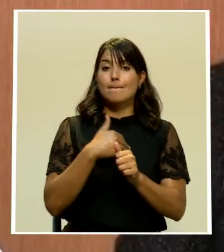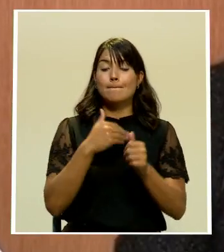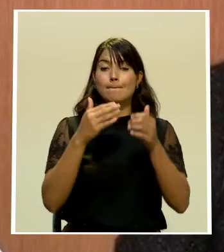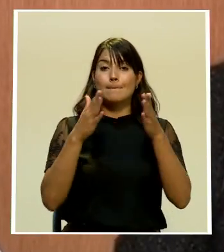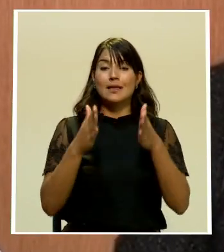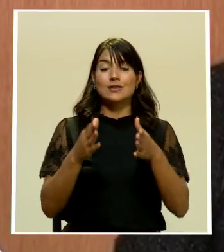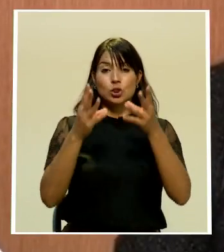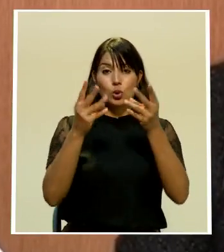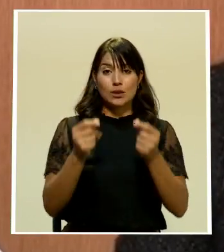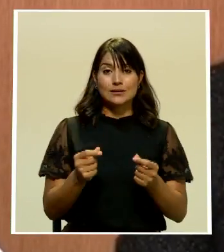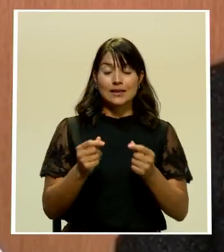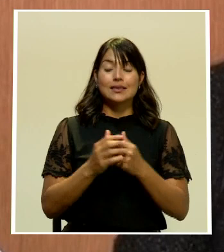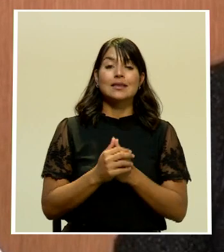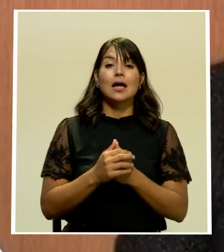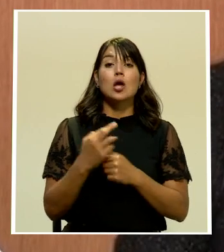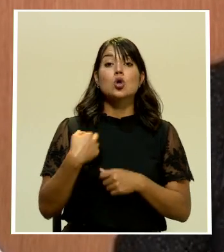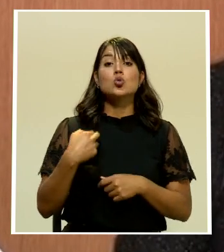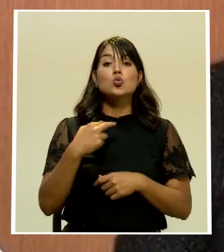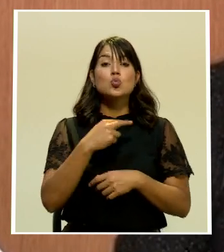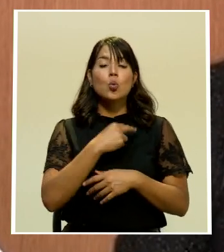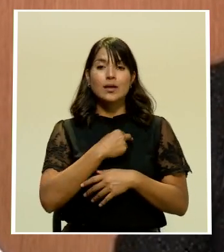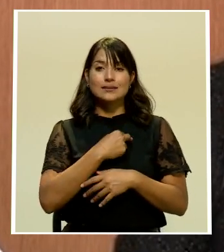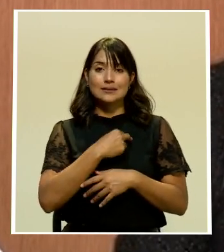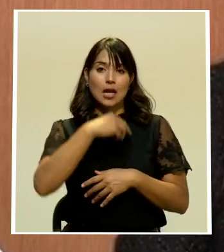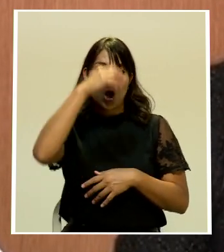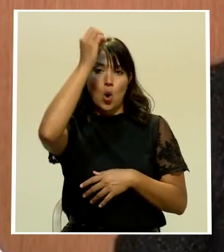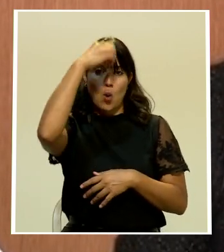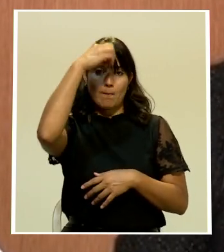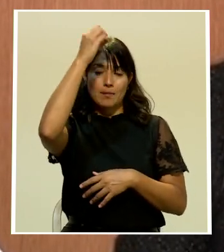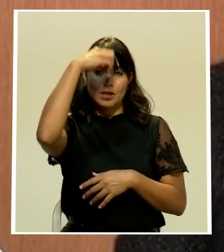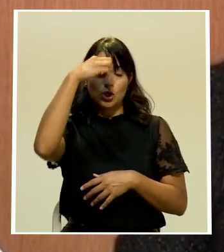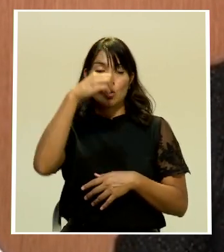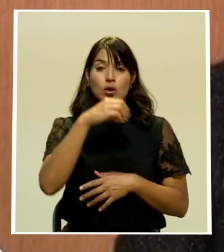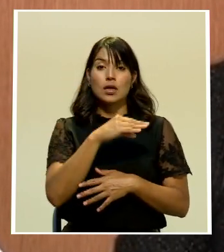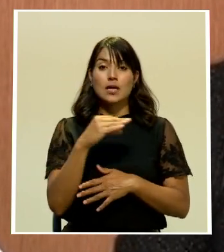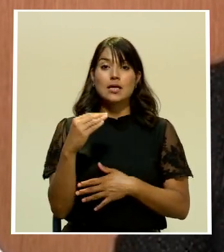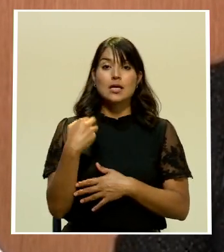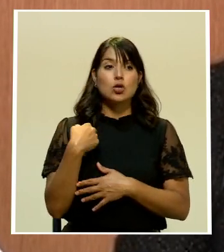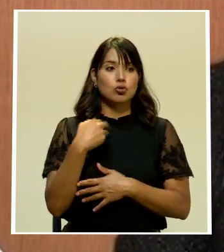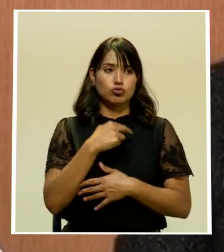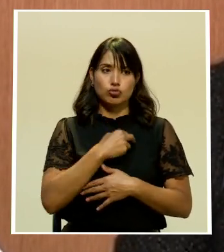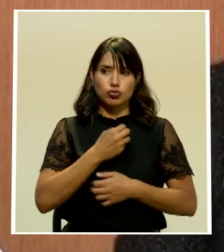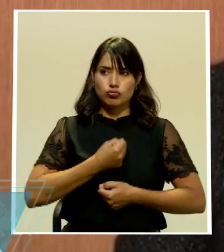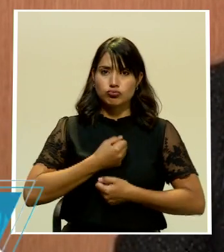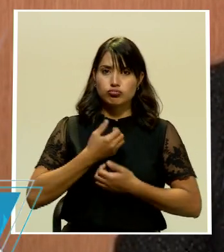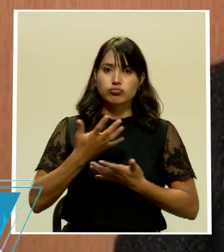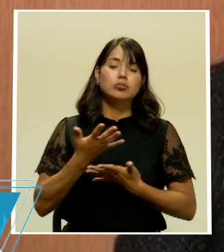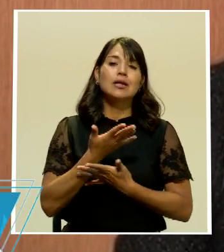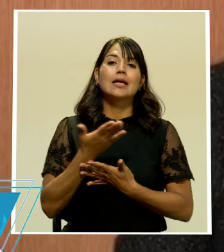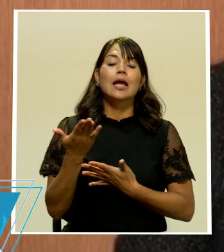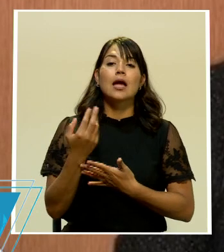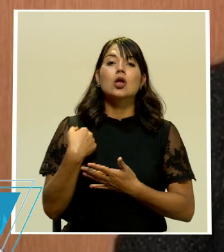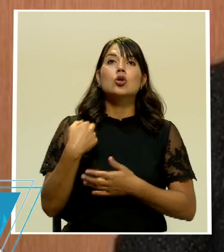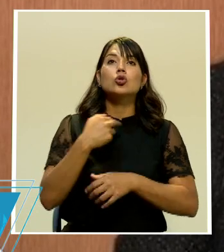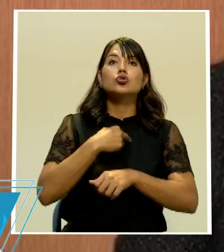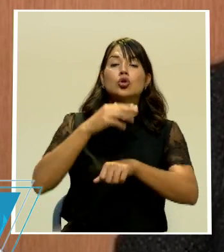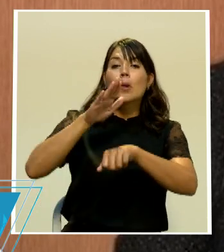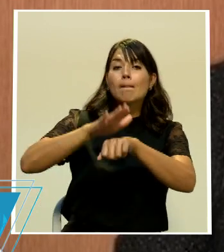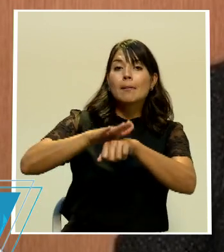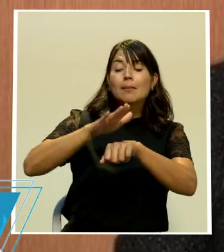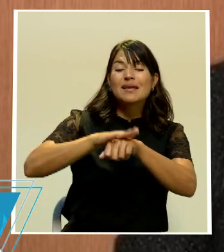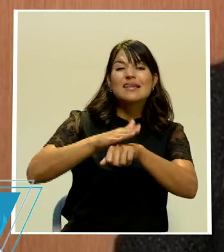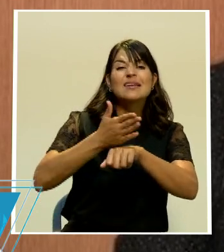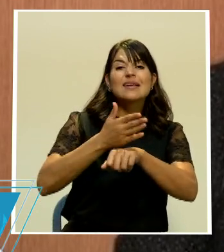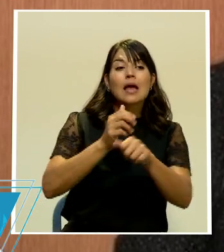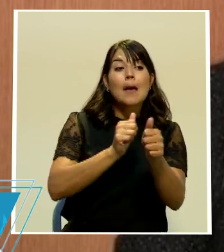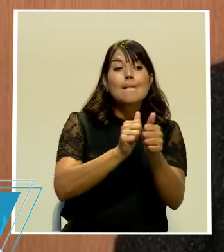Nosotros, la posición que hemos expresado y que queríamos manifestar aquí ante ustedes era la de permitir que las mayorías